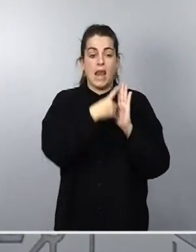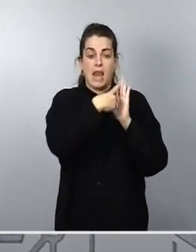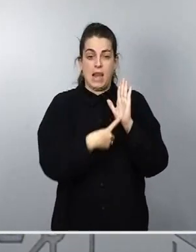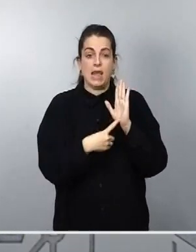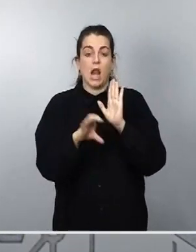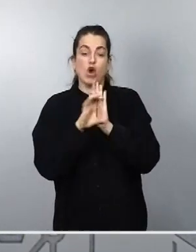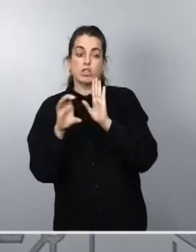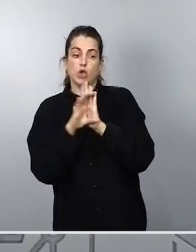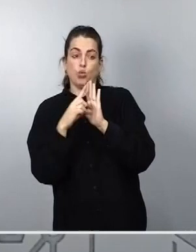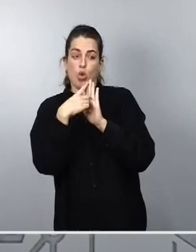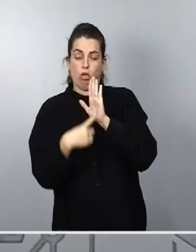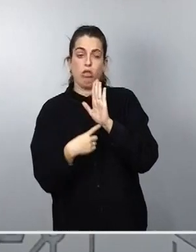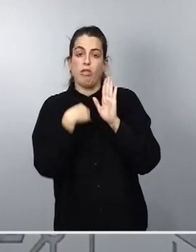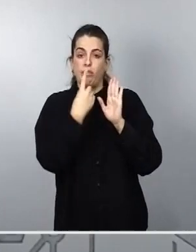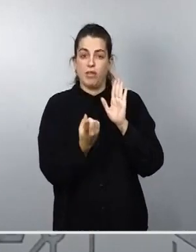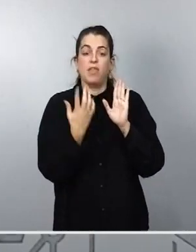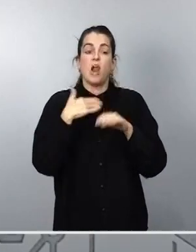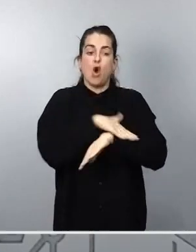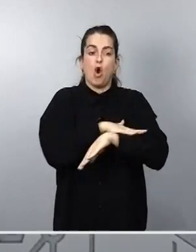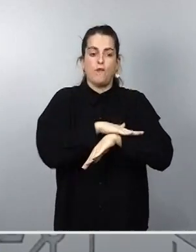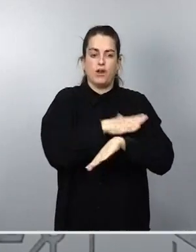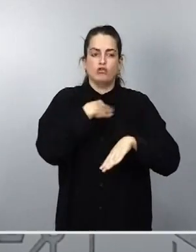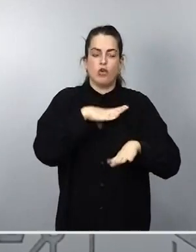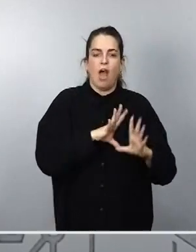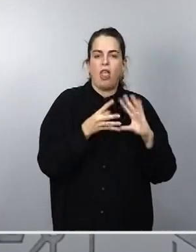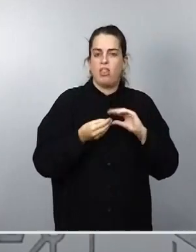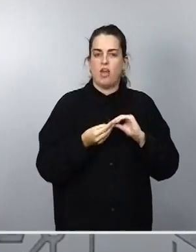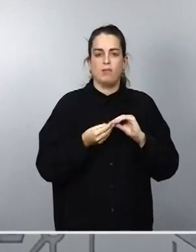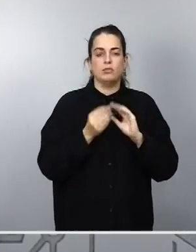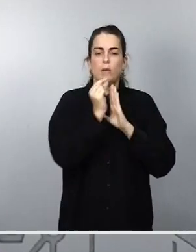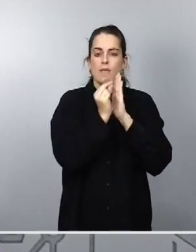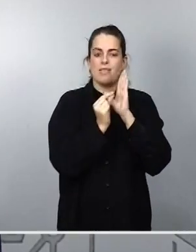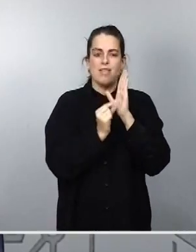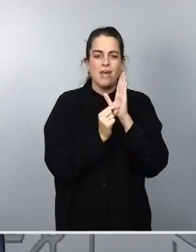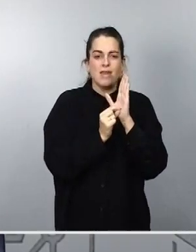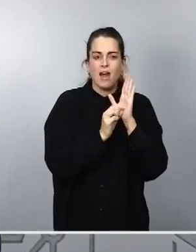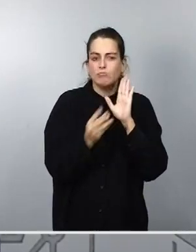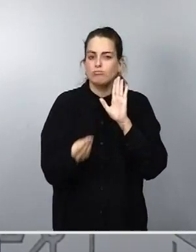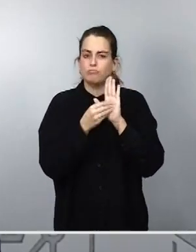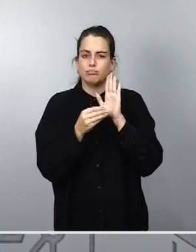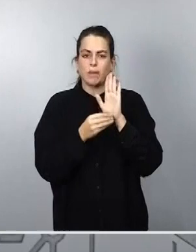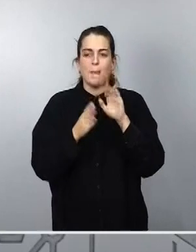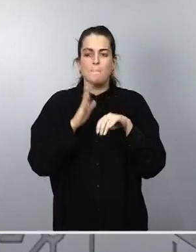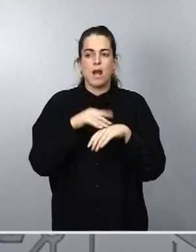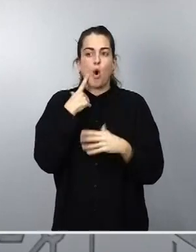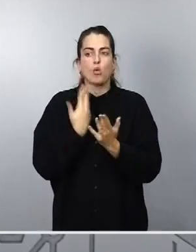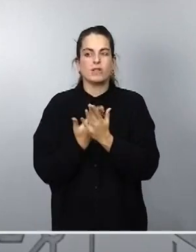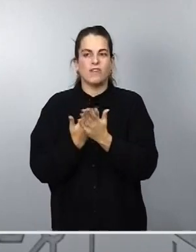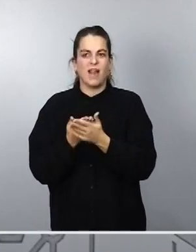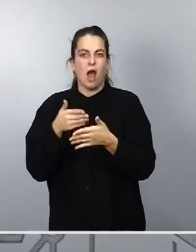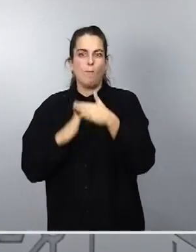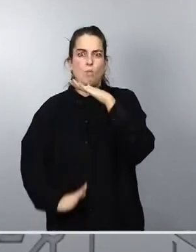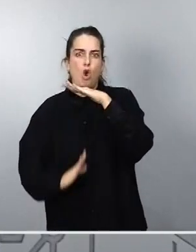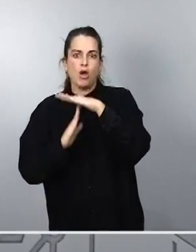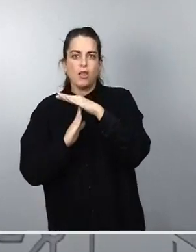el gobierno adoptará cuantas medidas sean precisas para poner fin al injustificable bloqueo del Poder Judicial